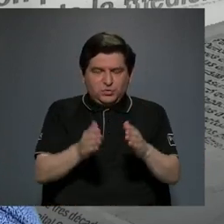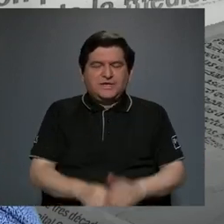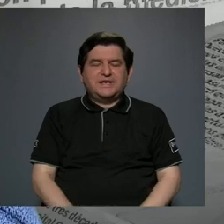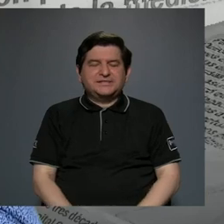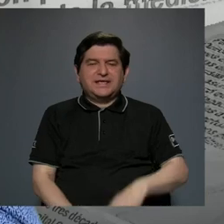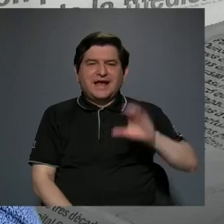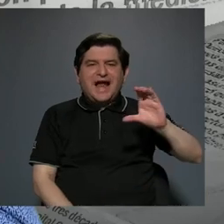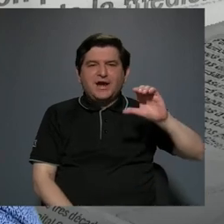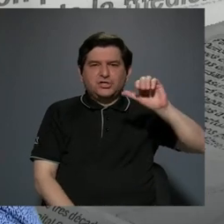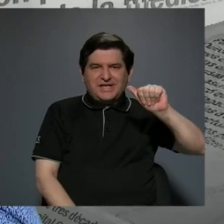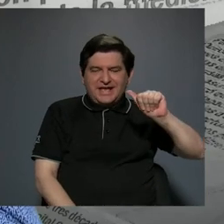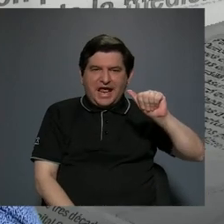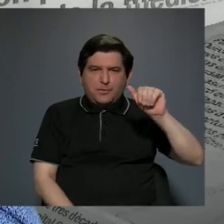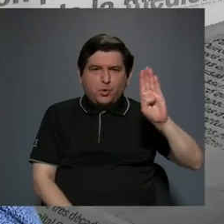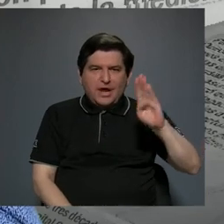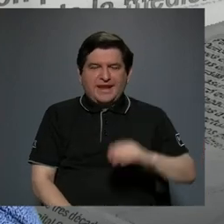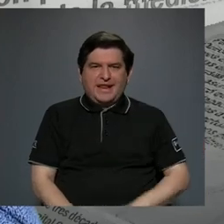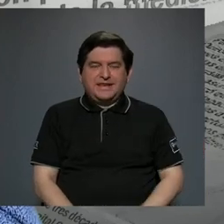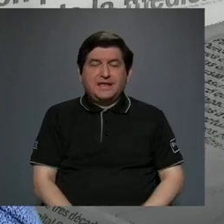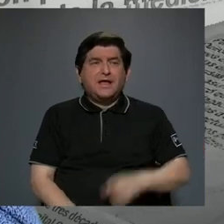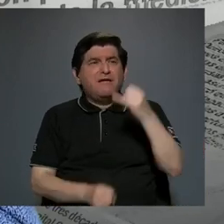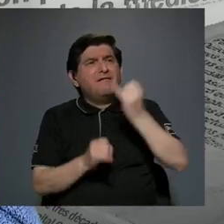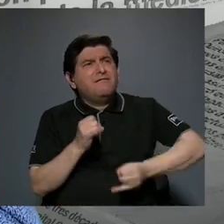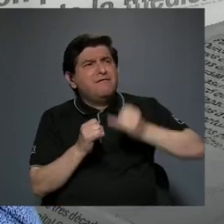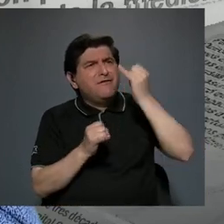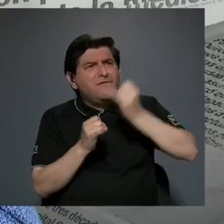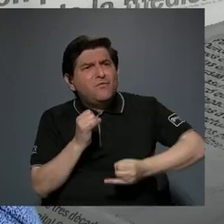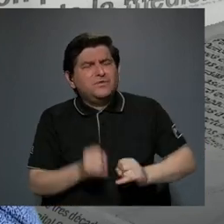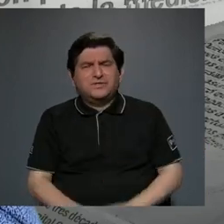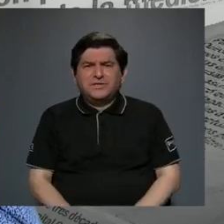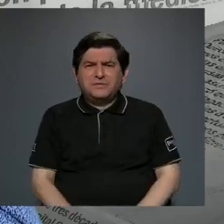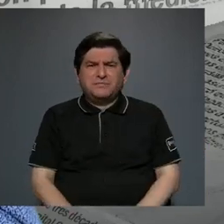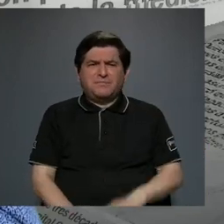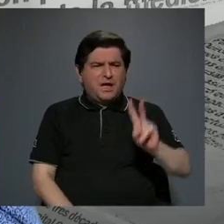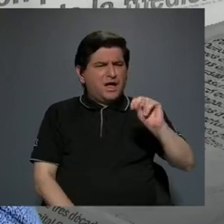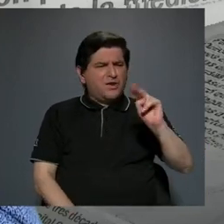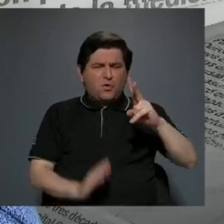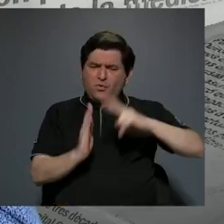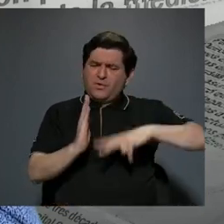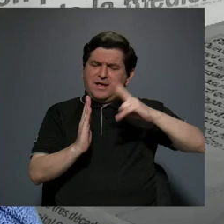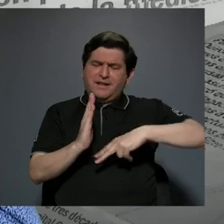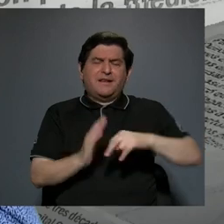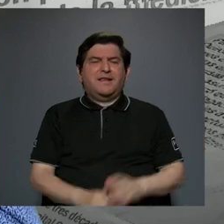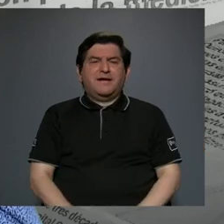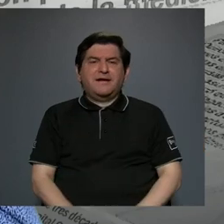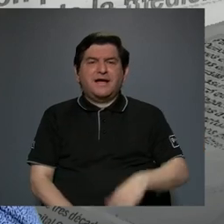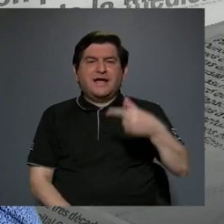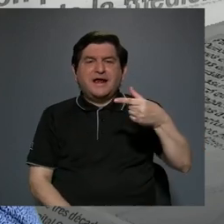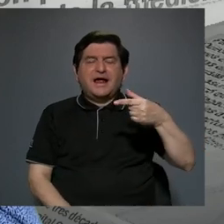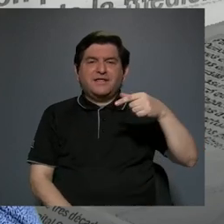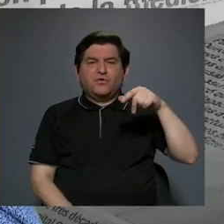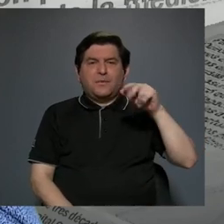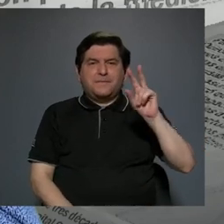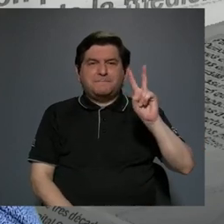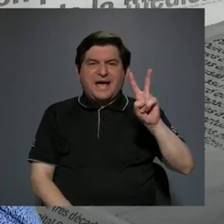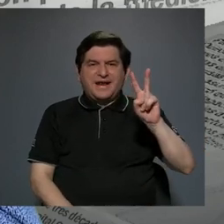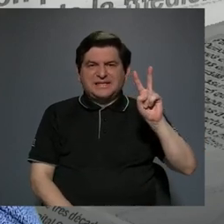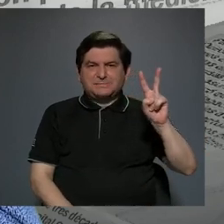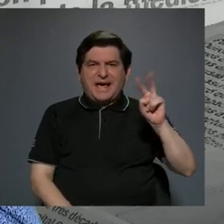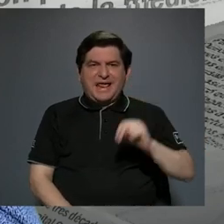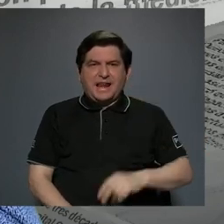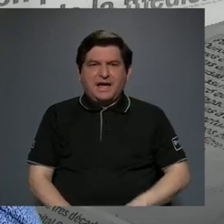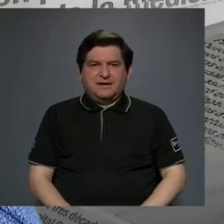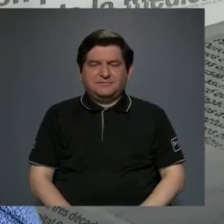Bulgarelli, y así podríamos, y luego la última novela que me leí, que es la de Gerardo Vargas Varela, que